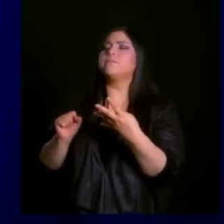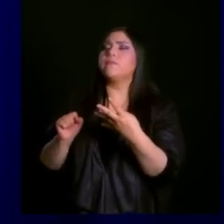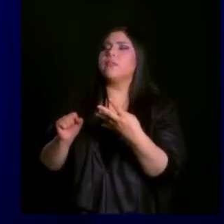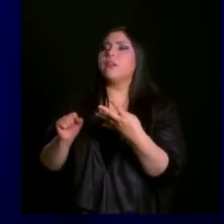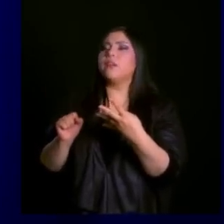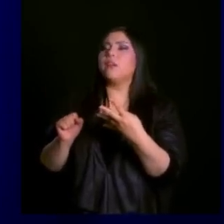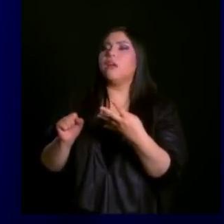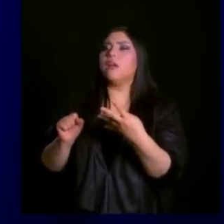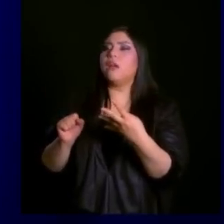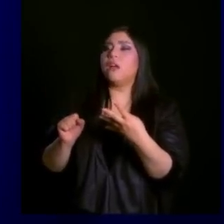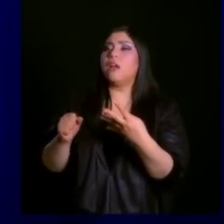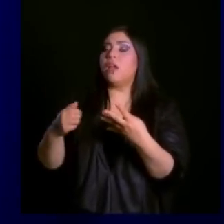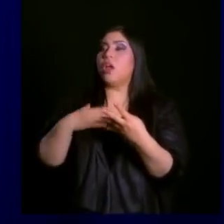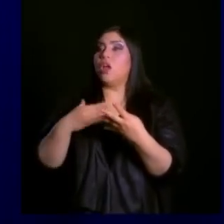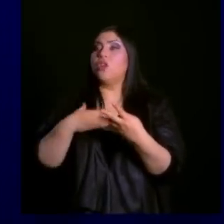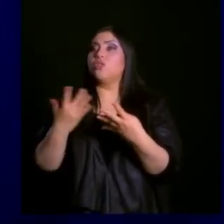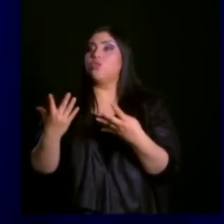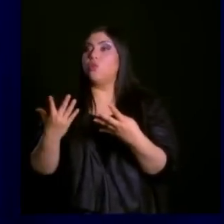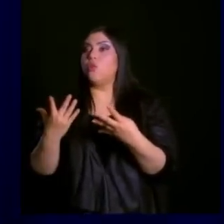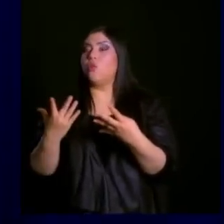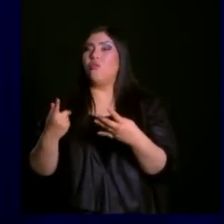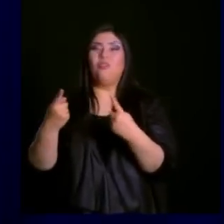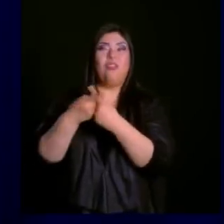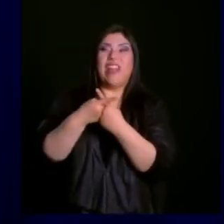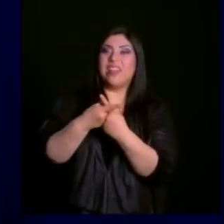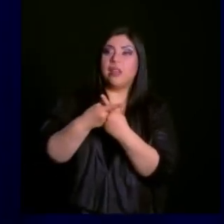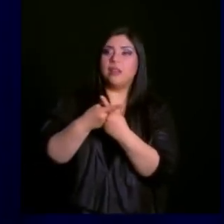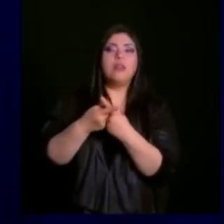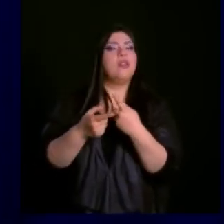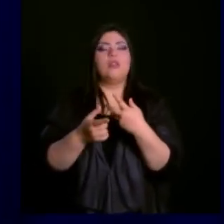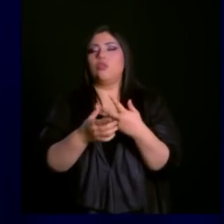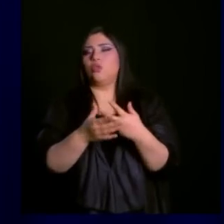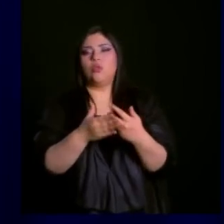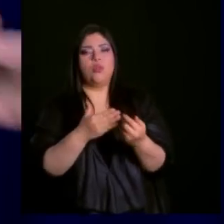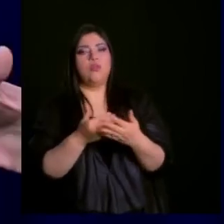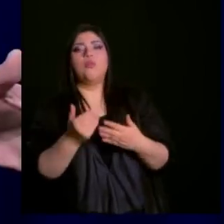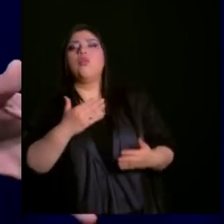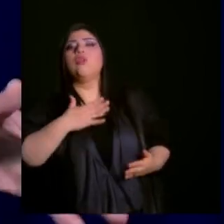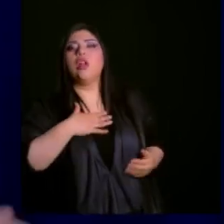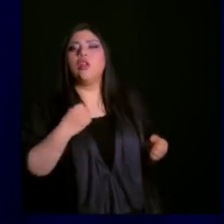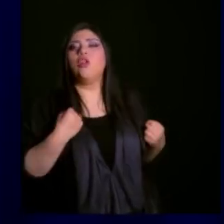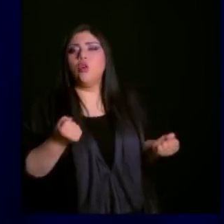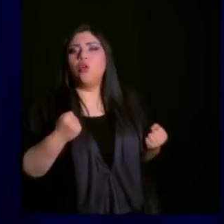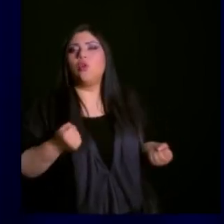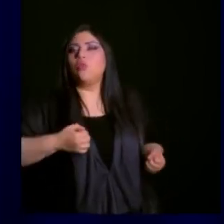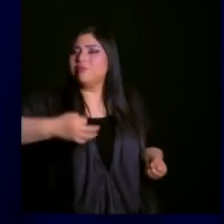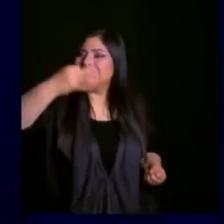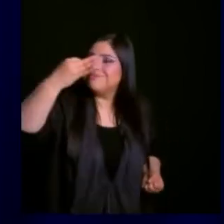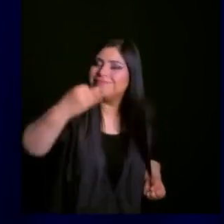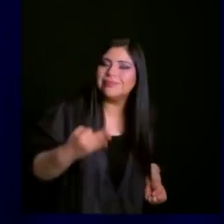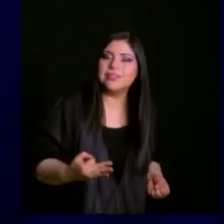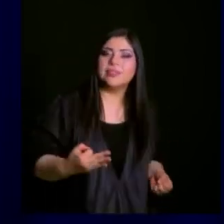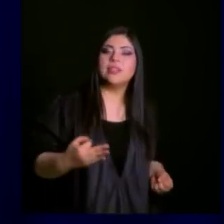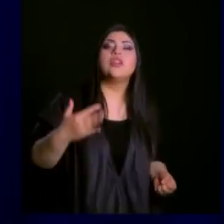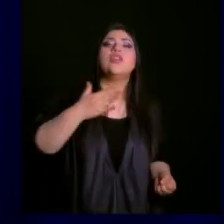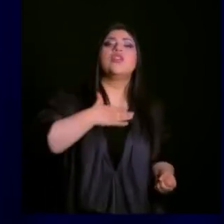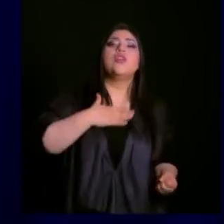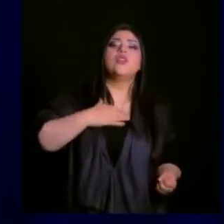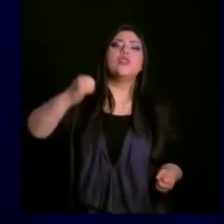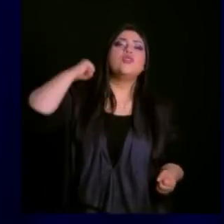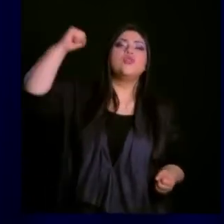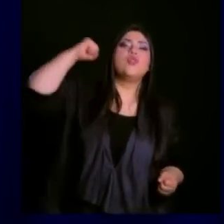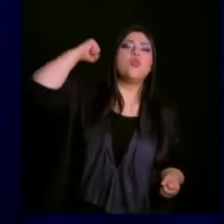100%. Lo que a mí me tocaba hacer, lo hice bien hecho. Entonces, cuando él terminaba de jugar decía, hoy jugué al